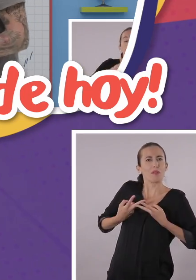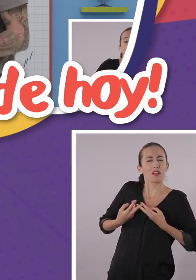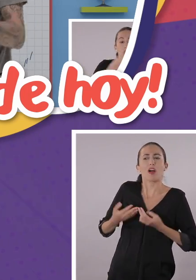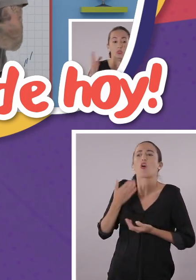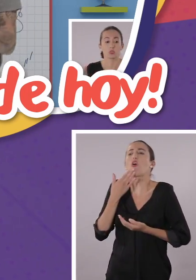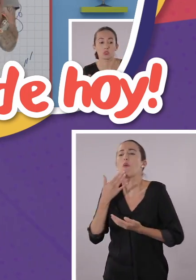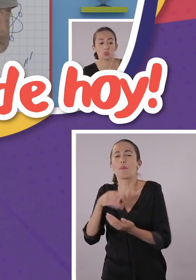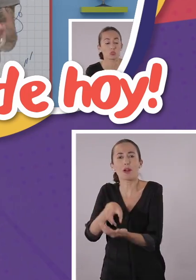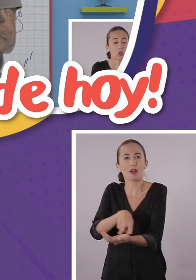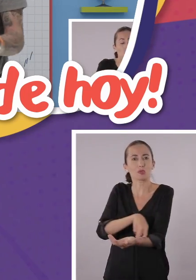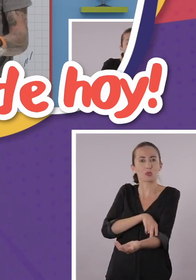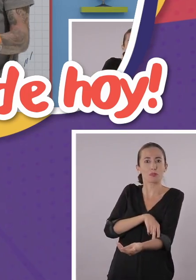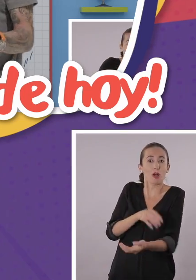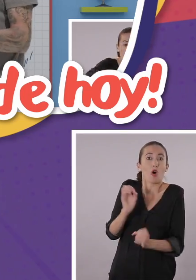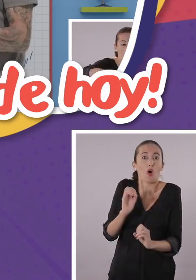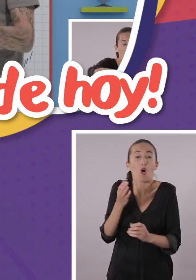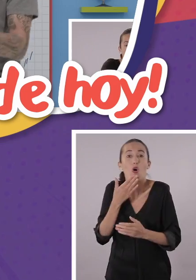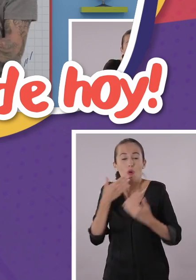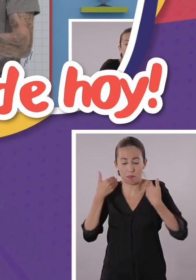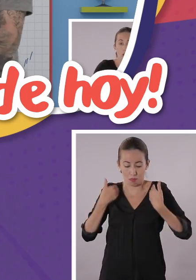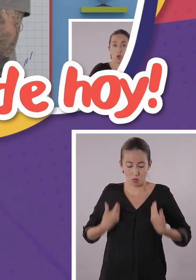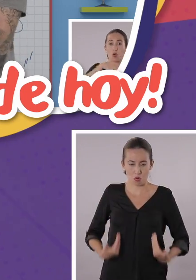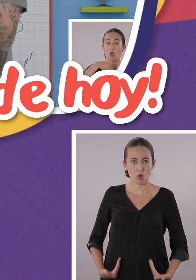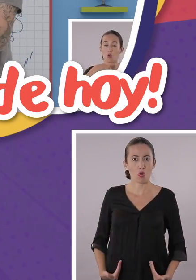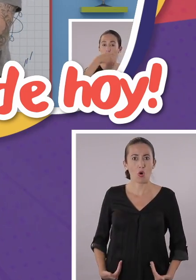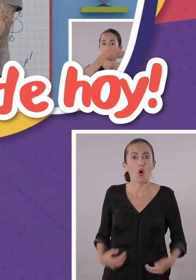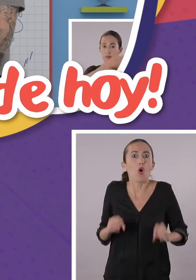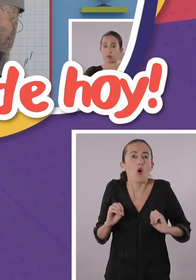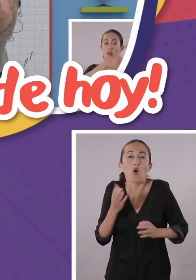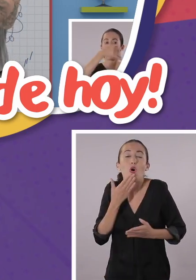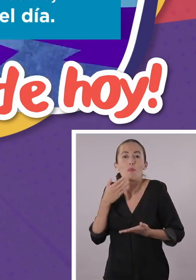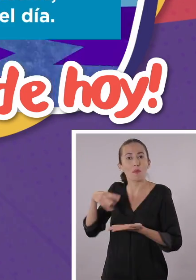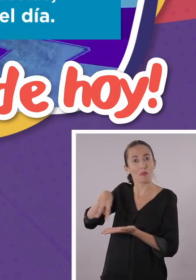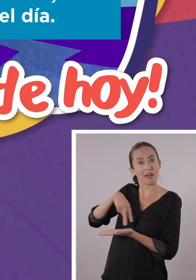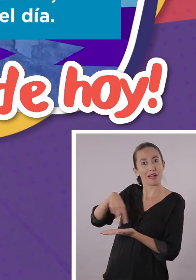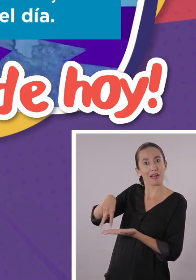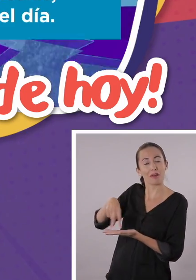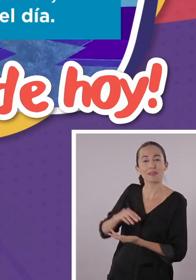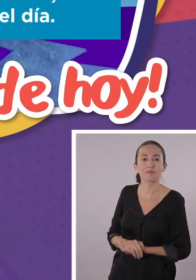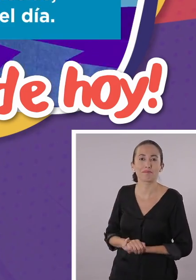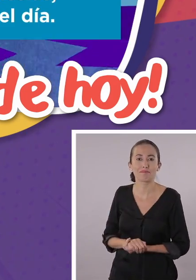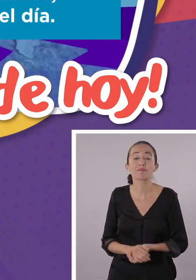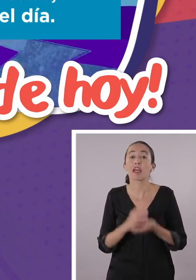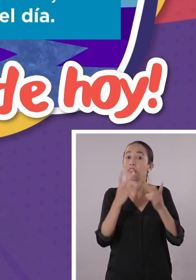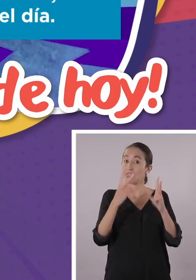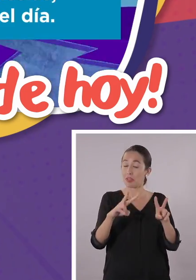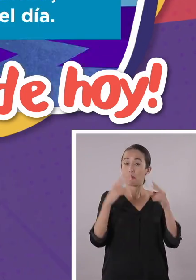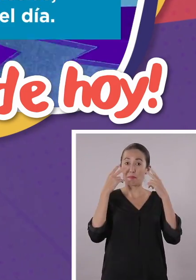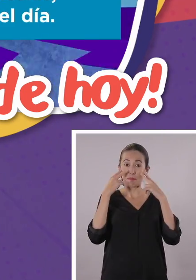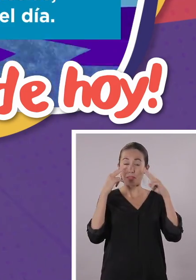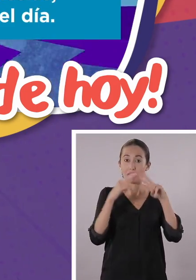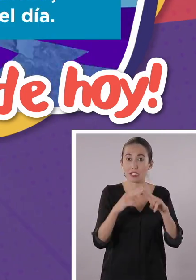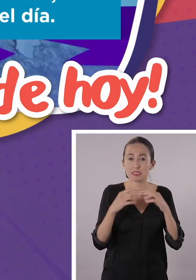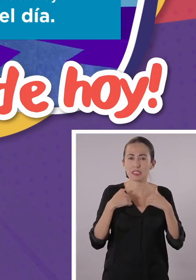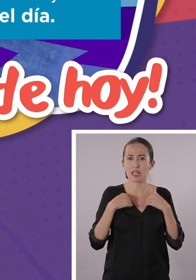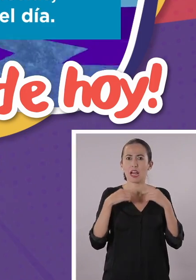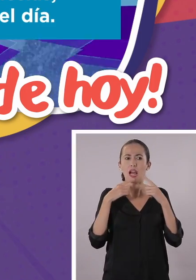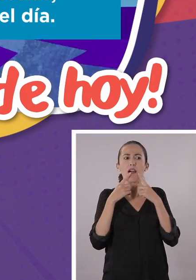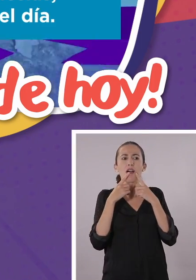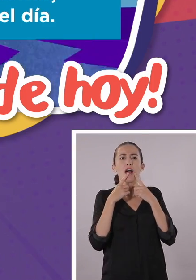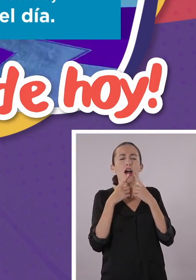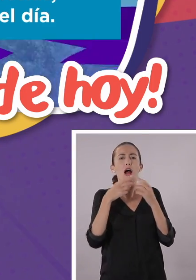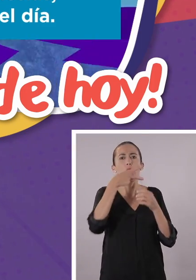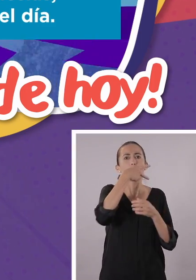costumbres, cómo se vestían e inclusive qué es lo que bailaban en esa época. Además, conoces acerca de la voz activa y